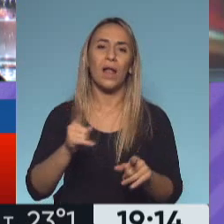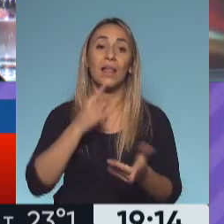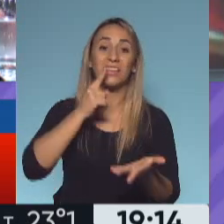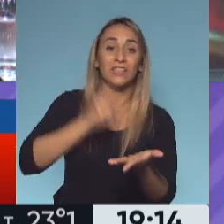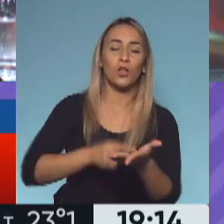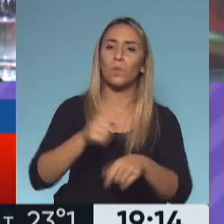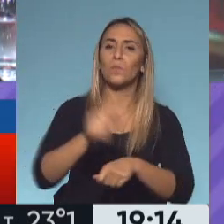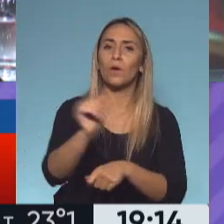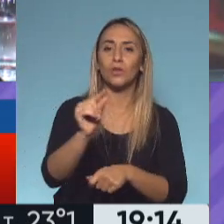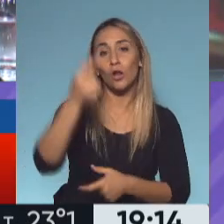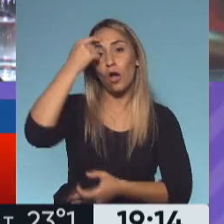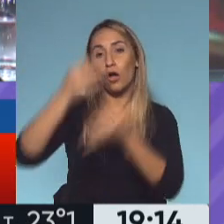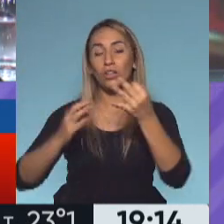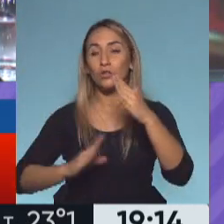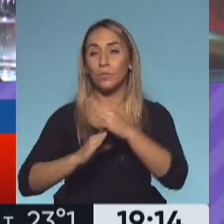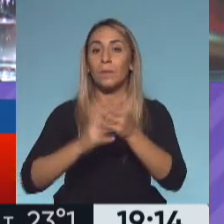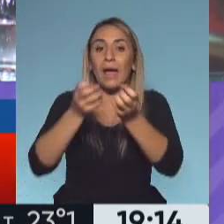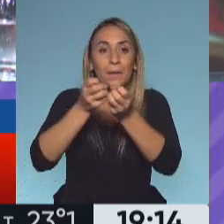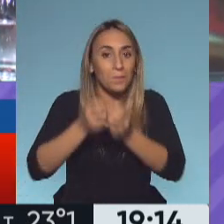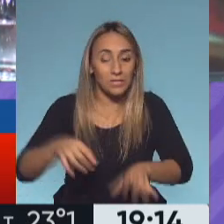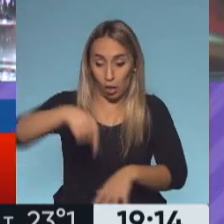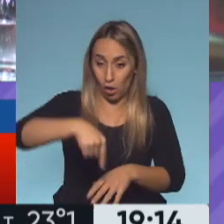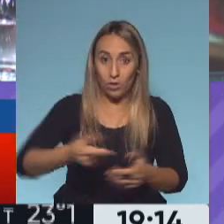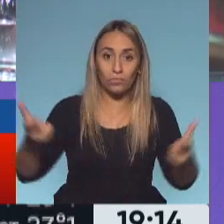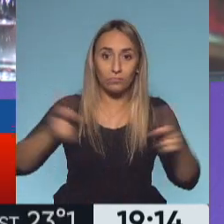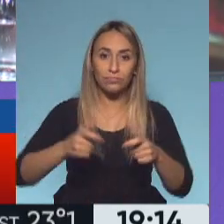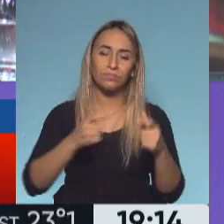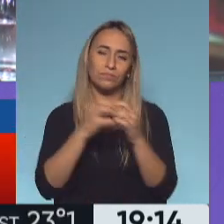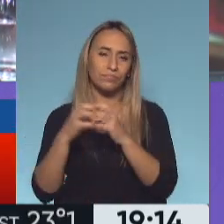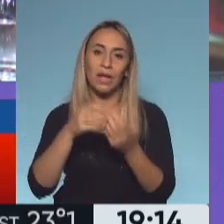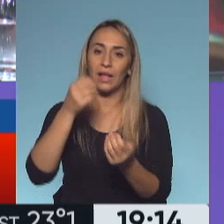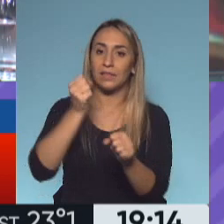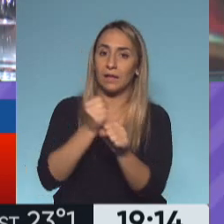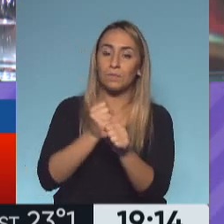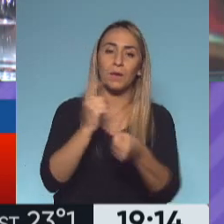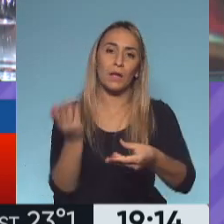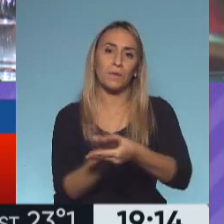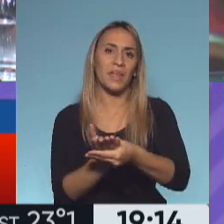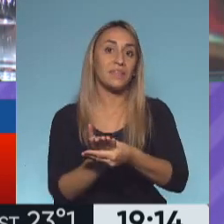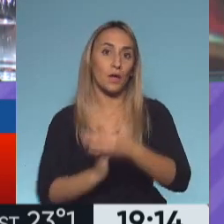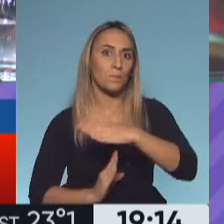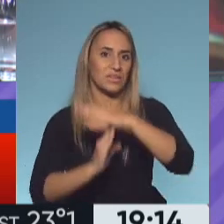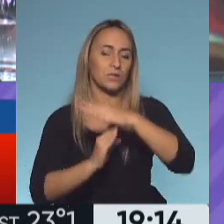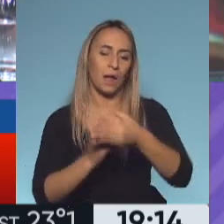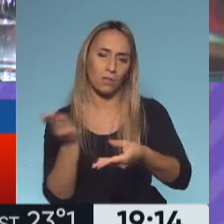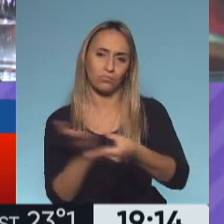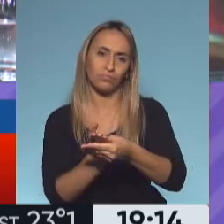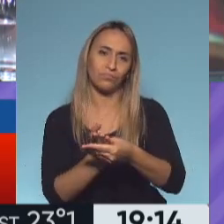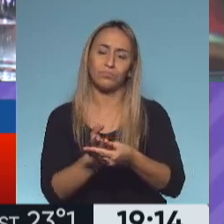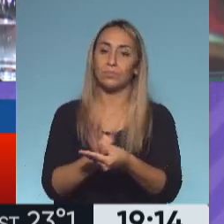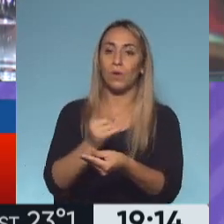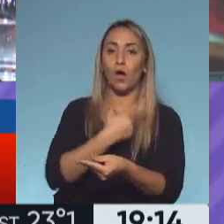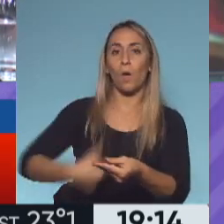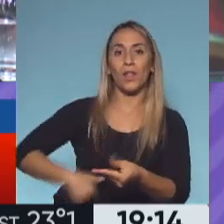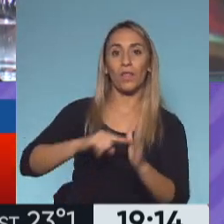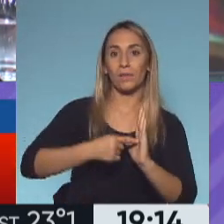La Corte Suprema arrancó hoy a trabajar con el expediente principal, el reclamo de fondo que hizo el